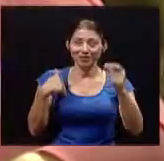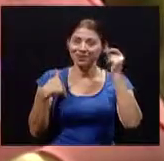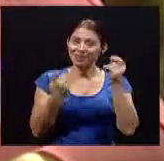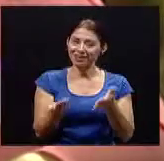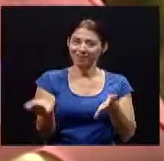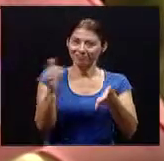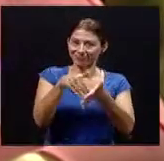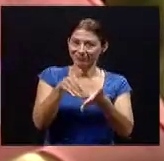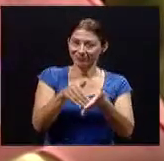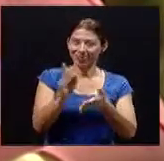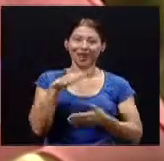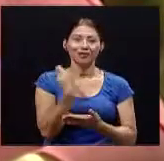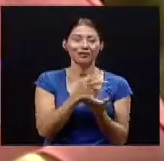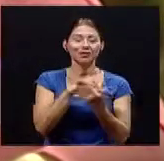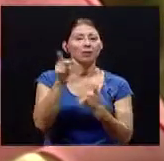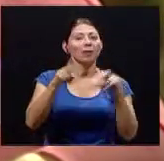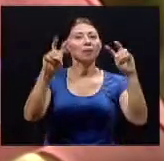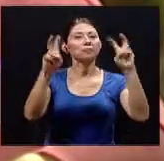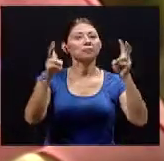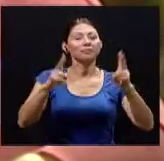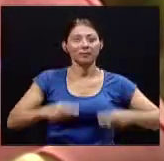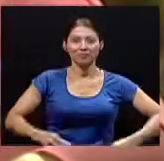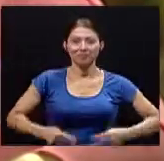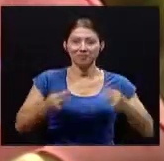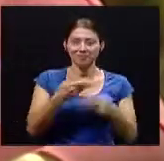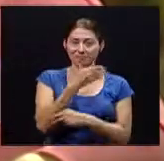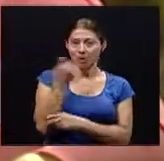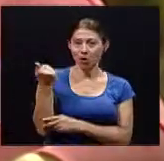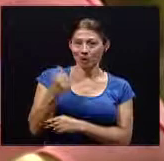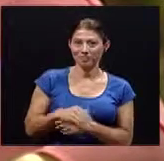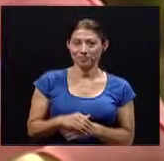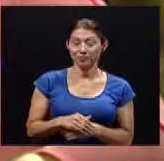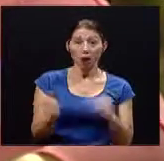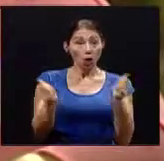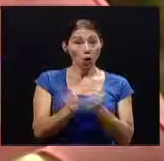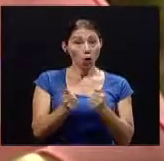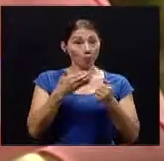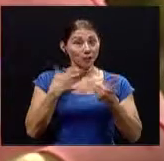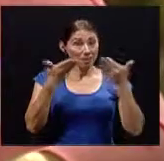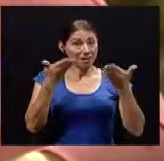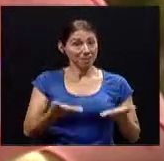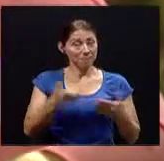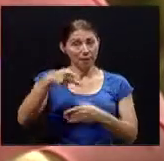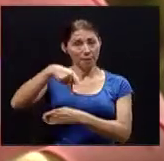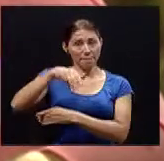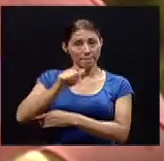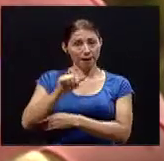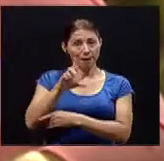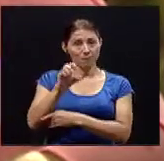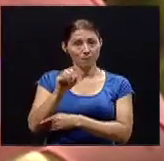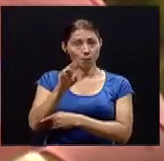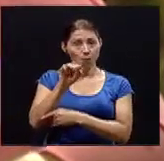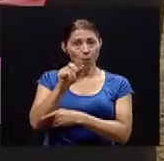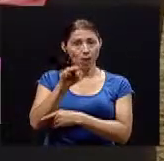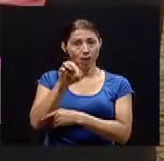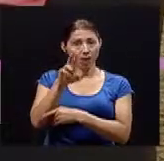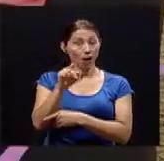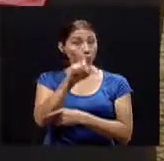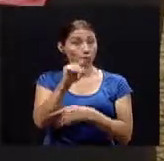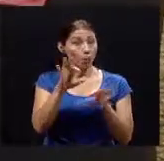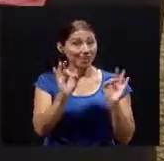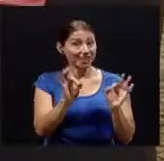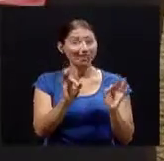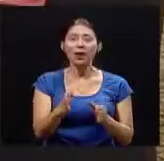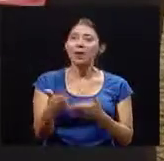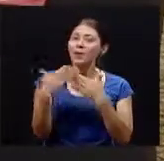Bienvenidos y bienvenidas una vez más a nuestro programa Vivir Mejor Está conmigo el día de hoy Pablo Montero, ¿cómo está?